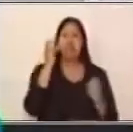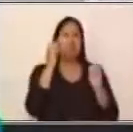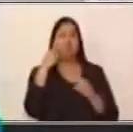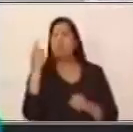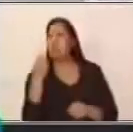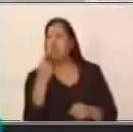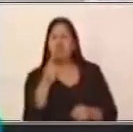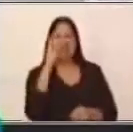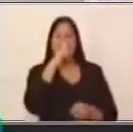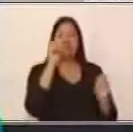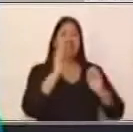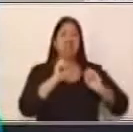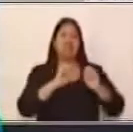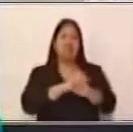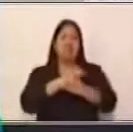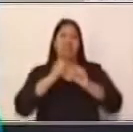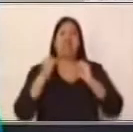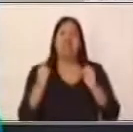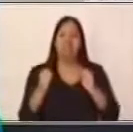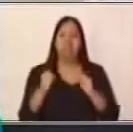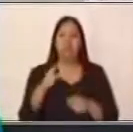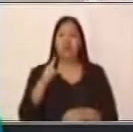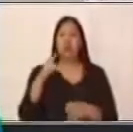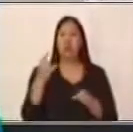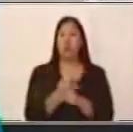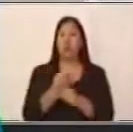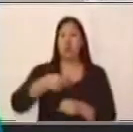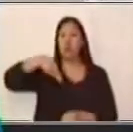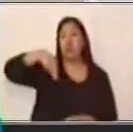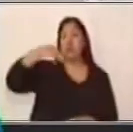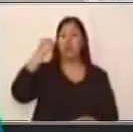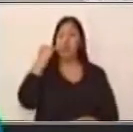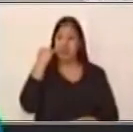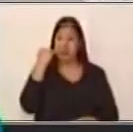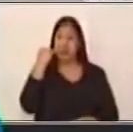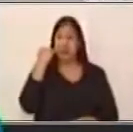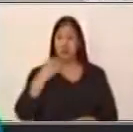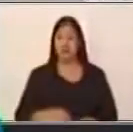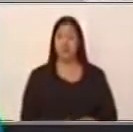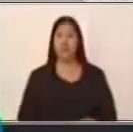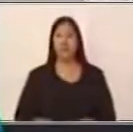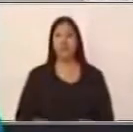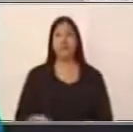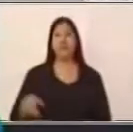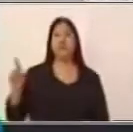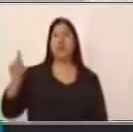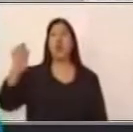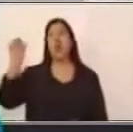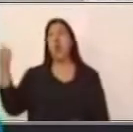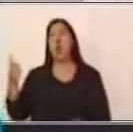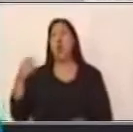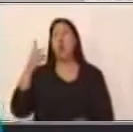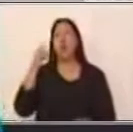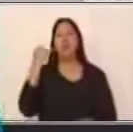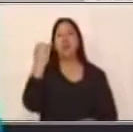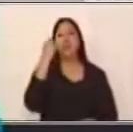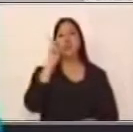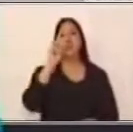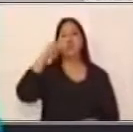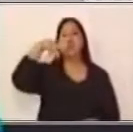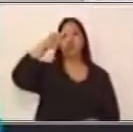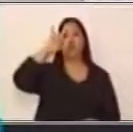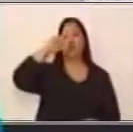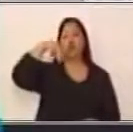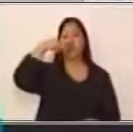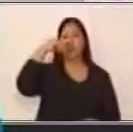y cada una de las proposiciones tiene un sentido de forma separada. Las disyuntivas expresan dos posibilidades,